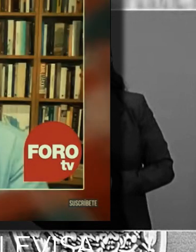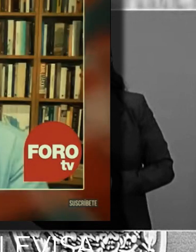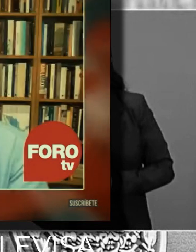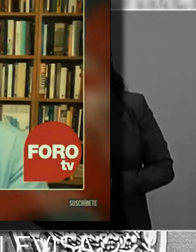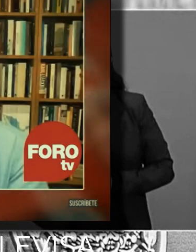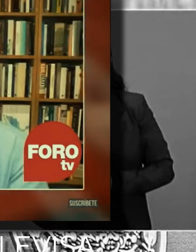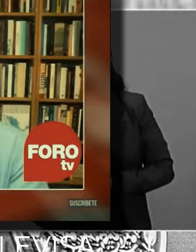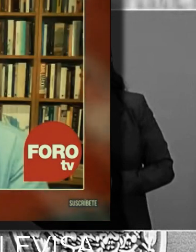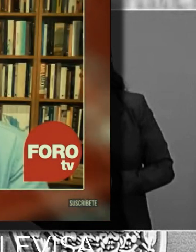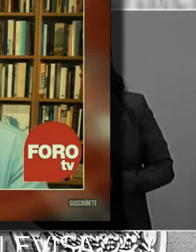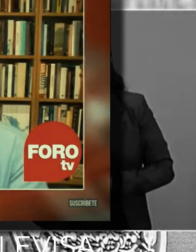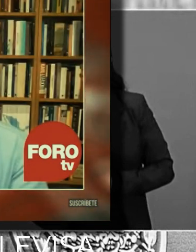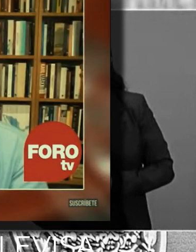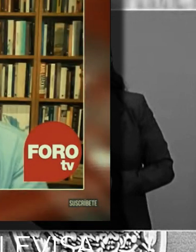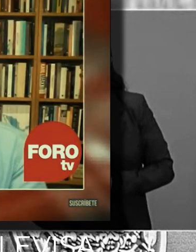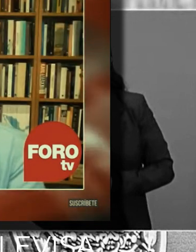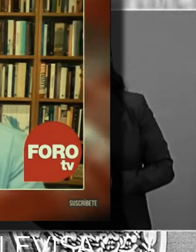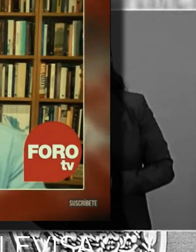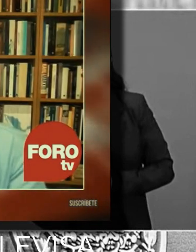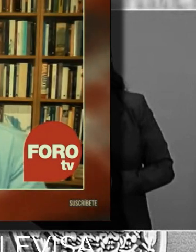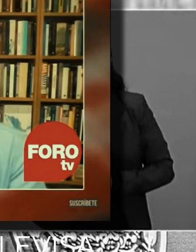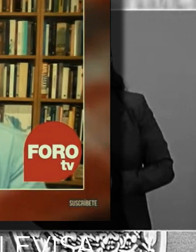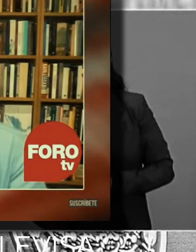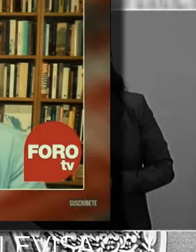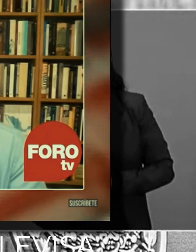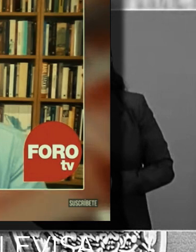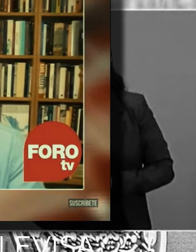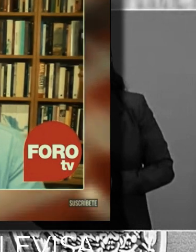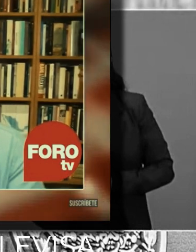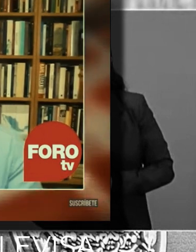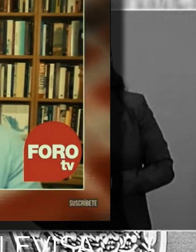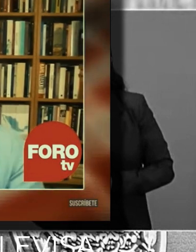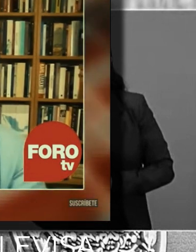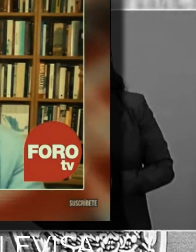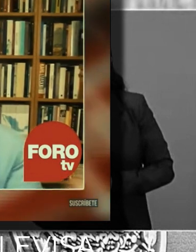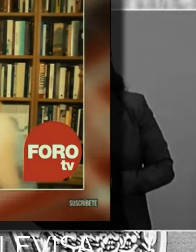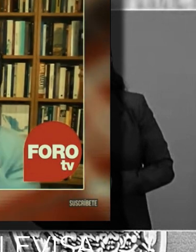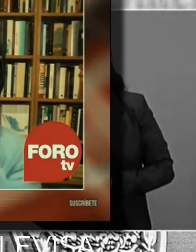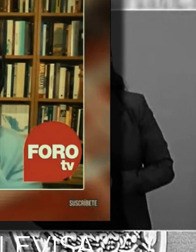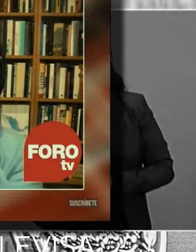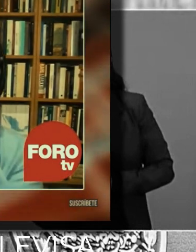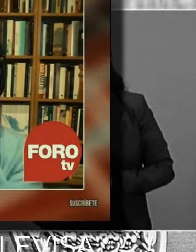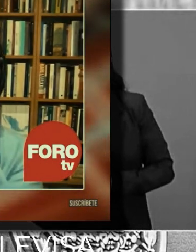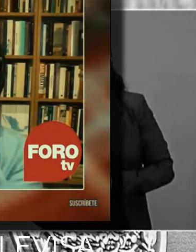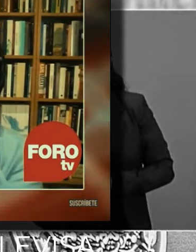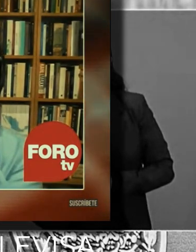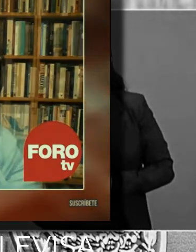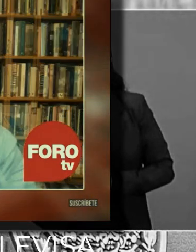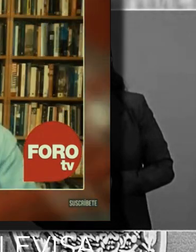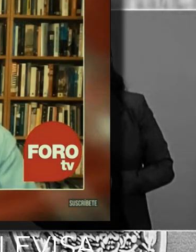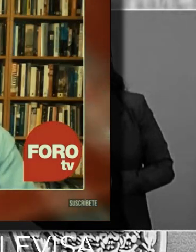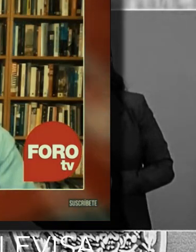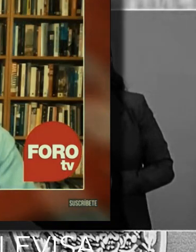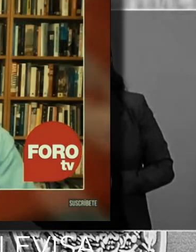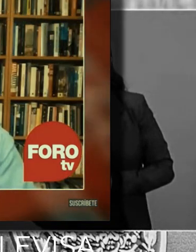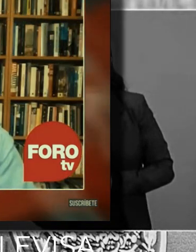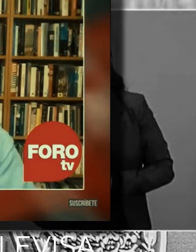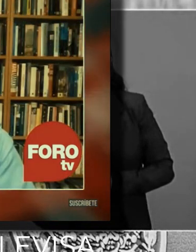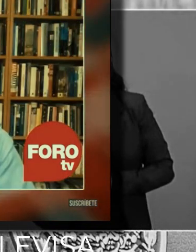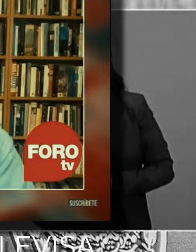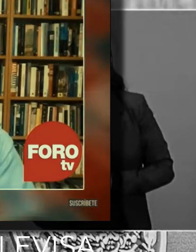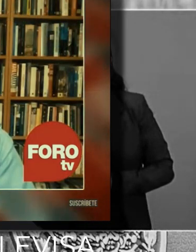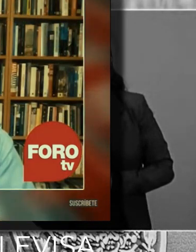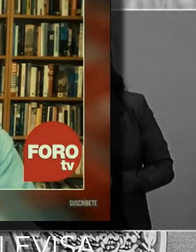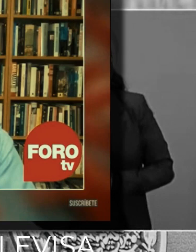se lo bajas. Eso constituye un ahorro equivalente al 0.2% de lo presupuestado para la revocación de mandato. Yo creo que está muy bien